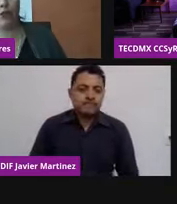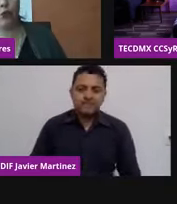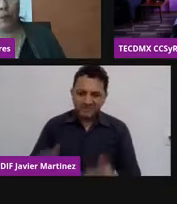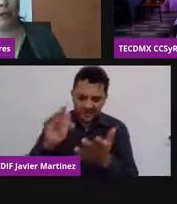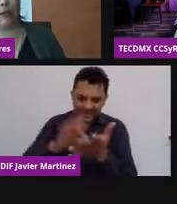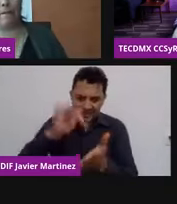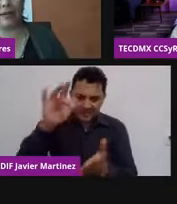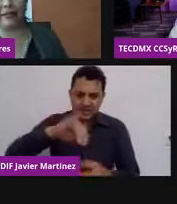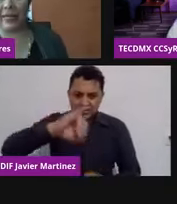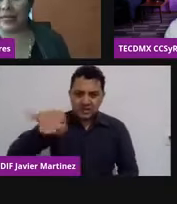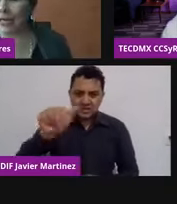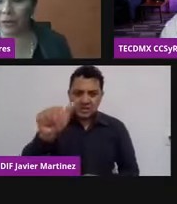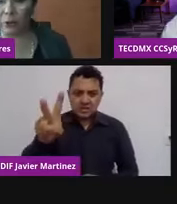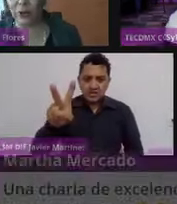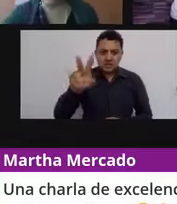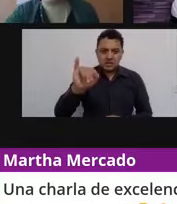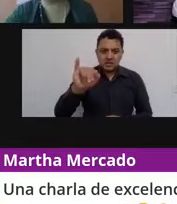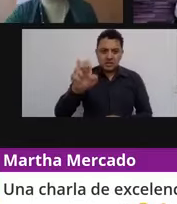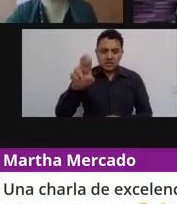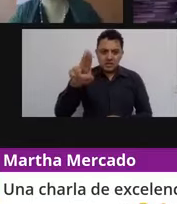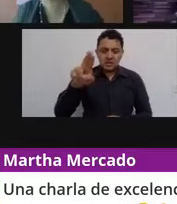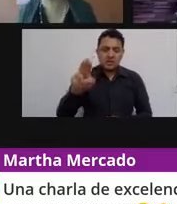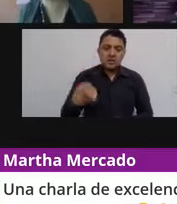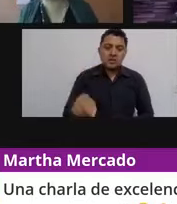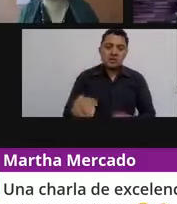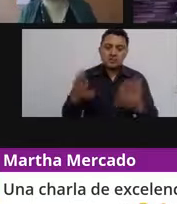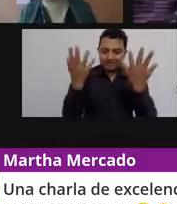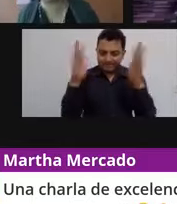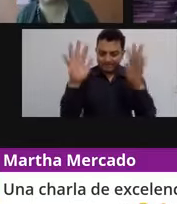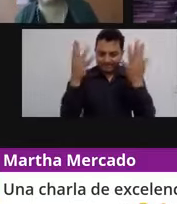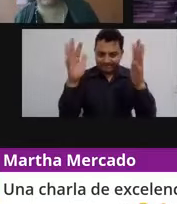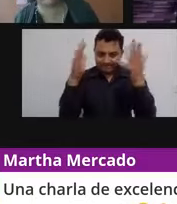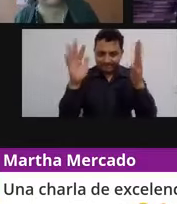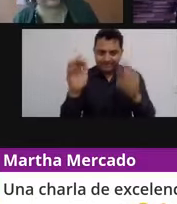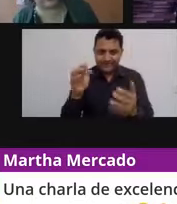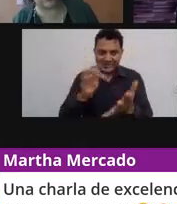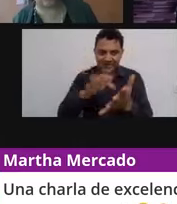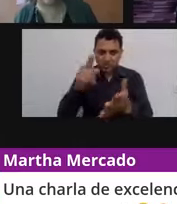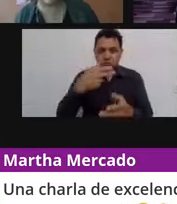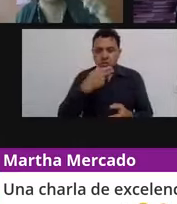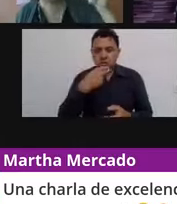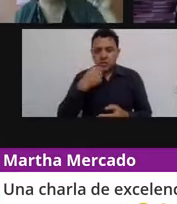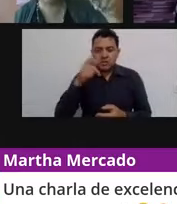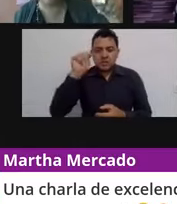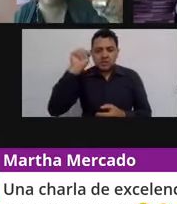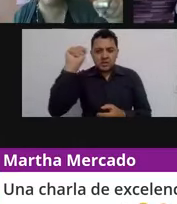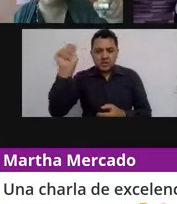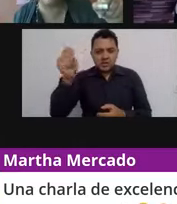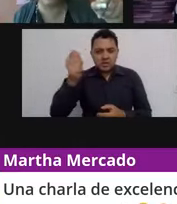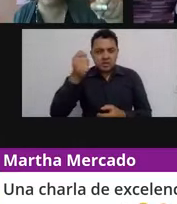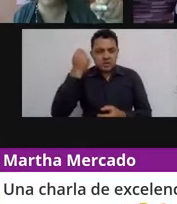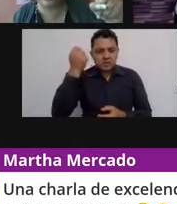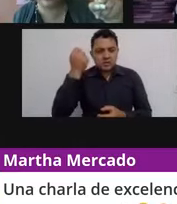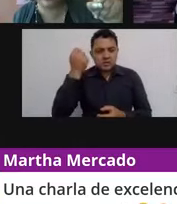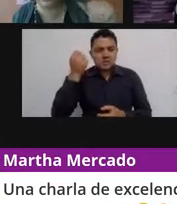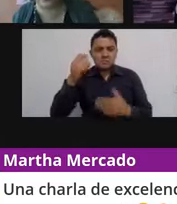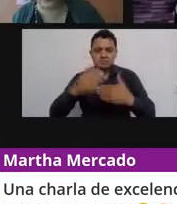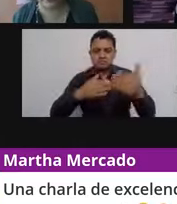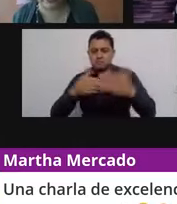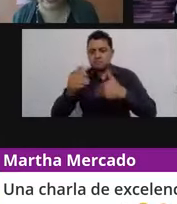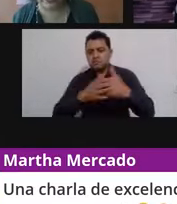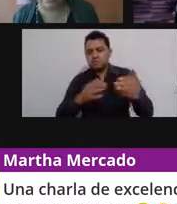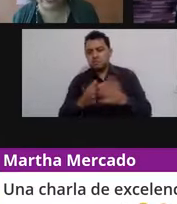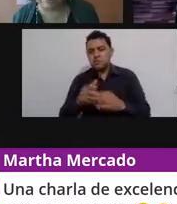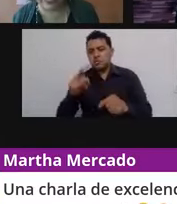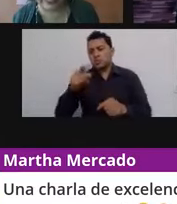súper manteles largos con un grande de la innovación y la tecnología buro parlamentario mi querido